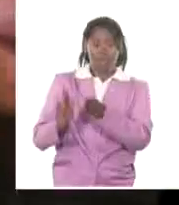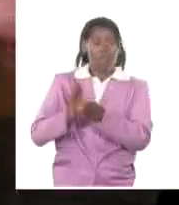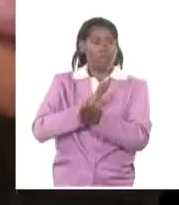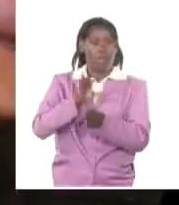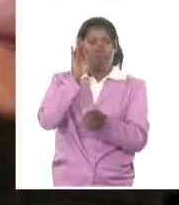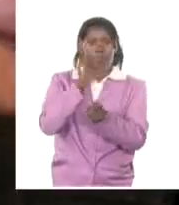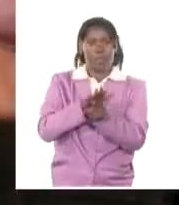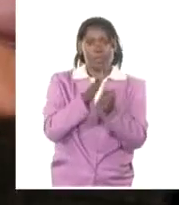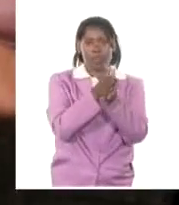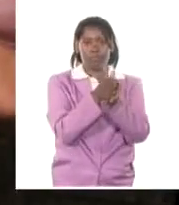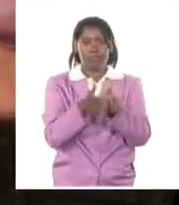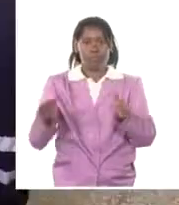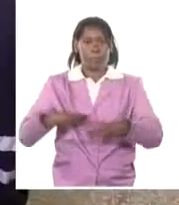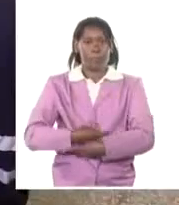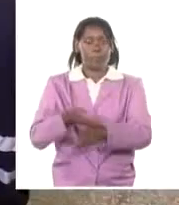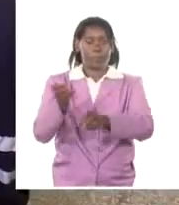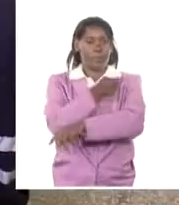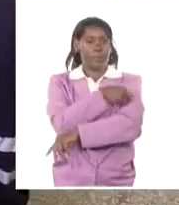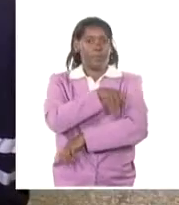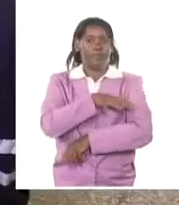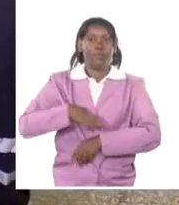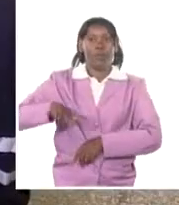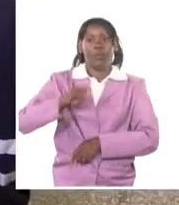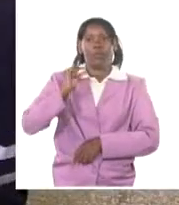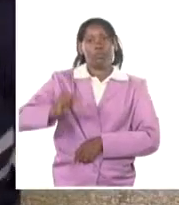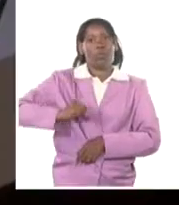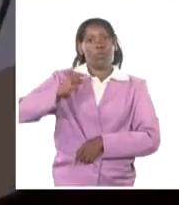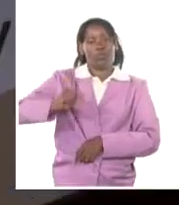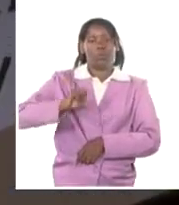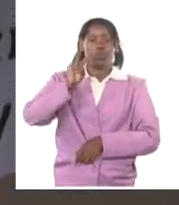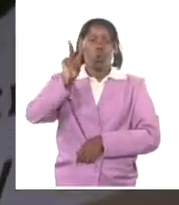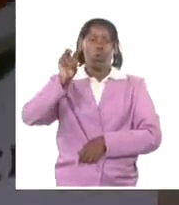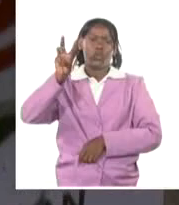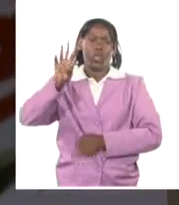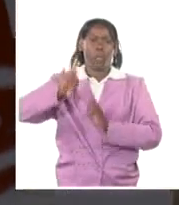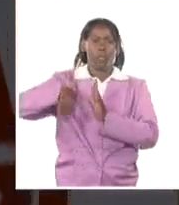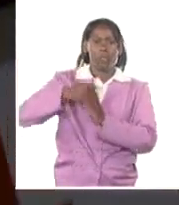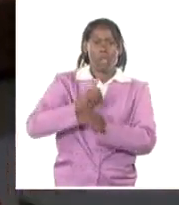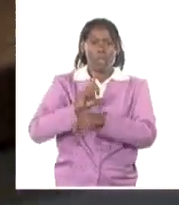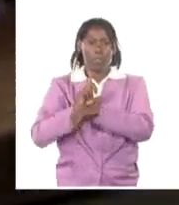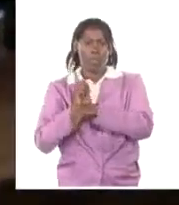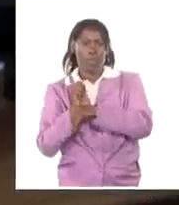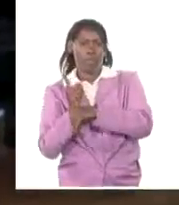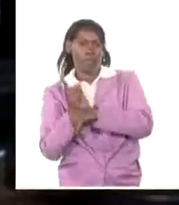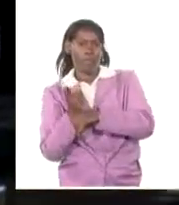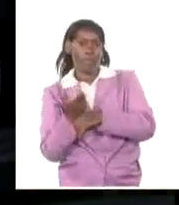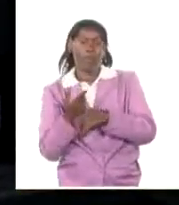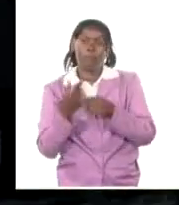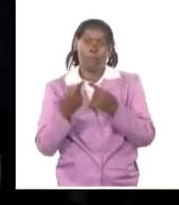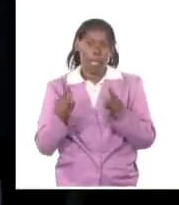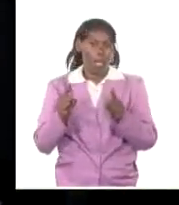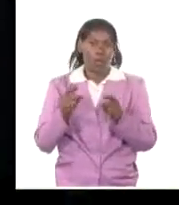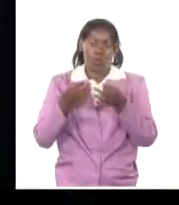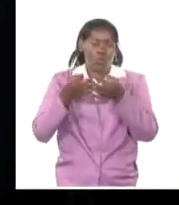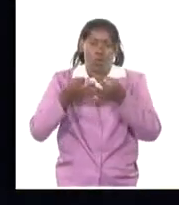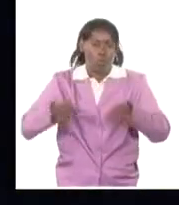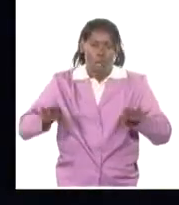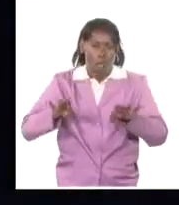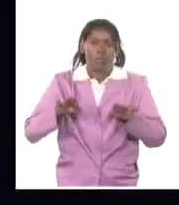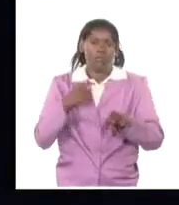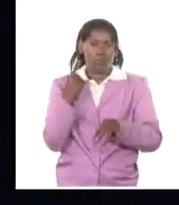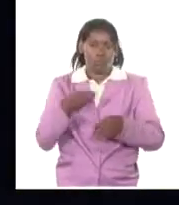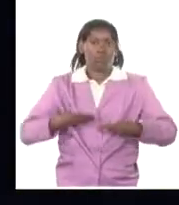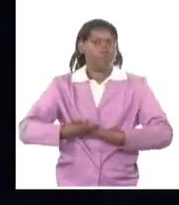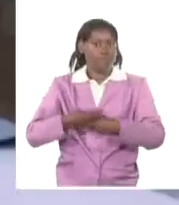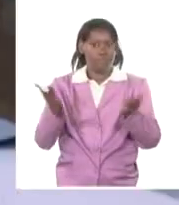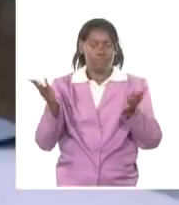la población empiece a ver una mejoría, bueno, siempre demora dos, tres días, porque está la cadena esta de transportación y de servicio,